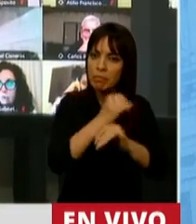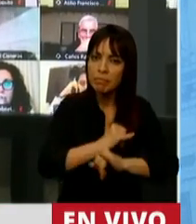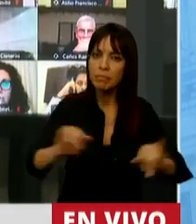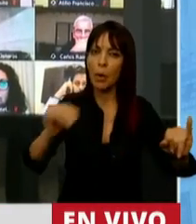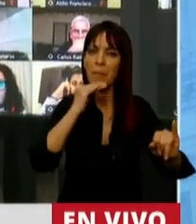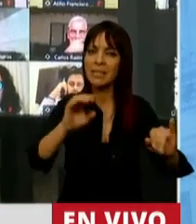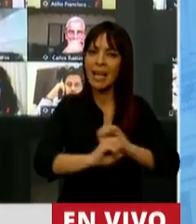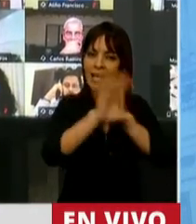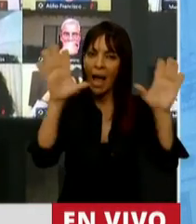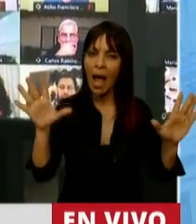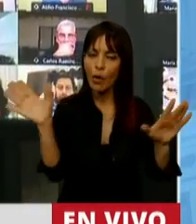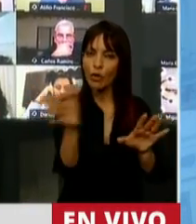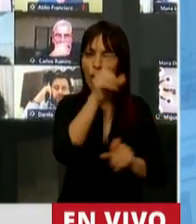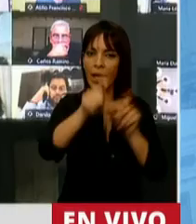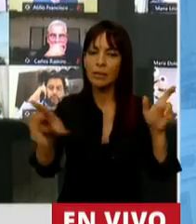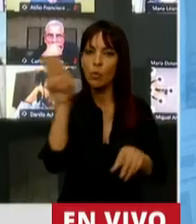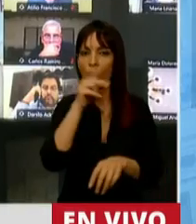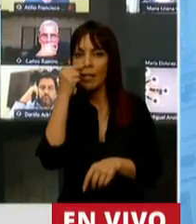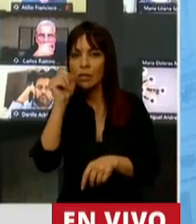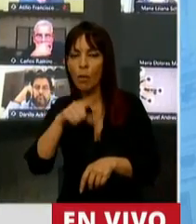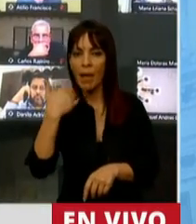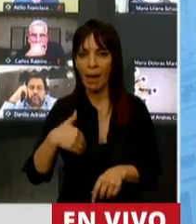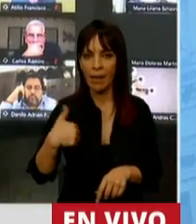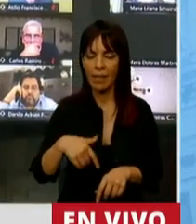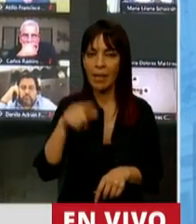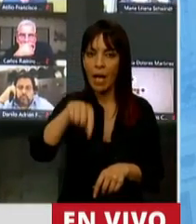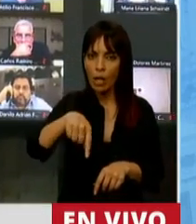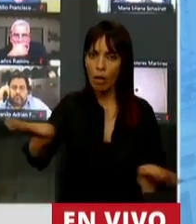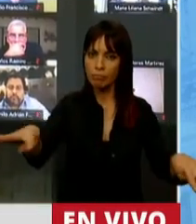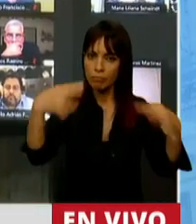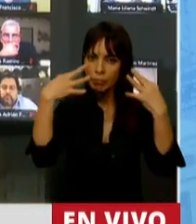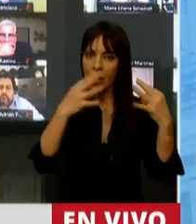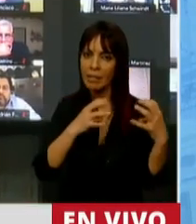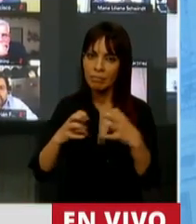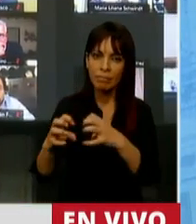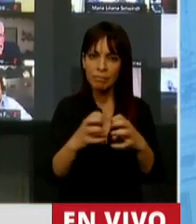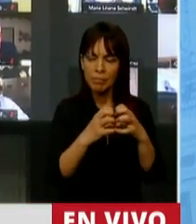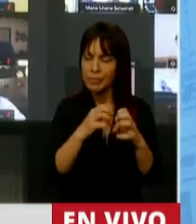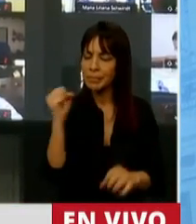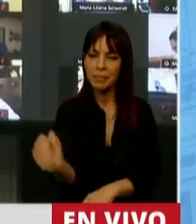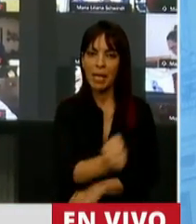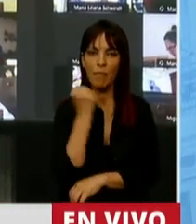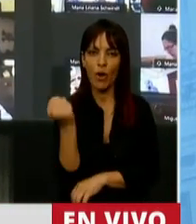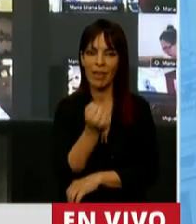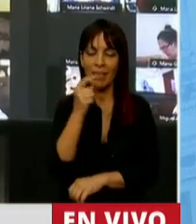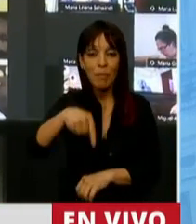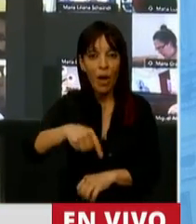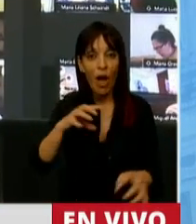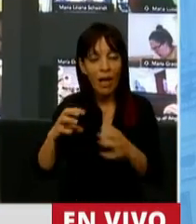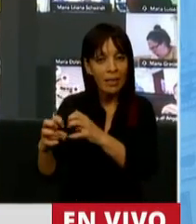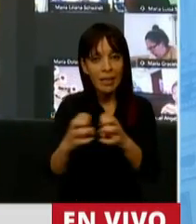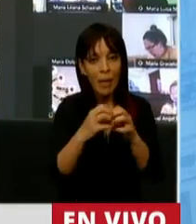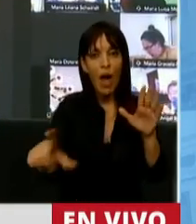contundente a todas las argentinas y argentinos que están presenciando este debate que es trascendental, porque estamos debatiendo